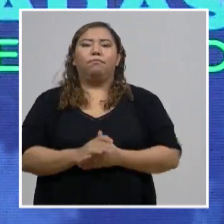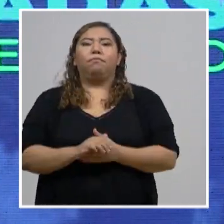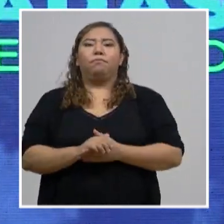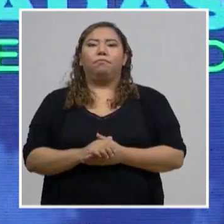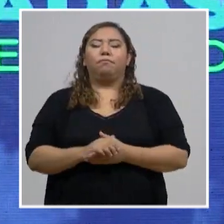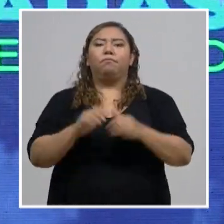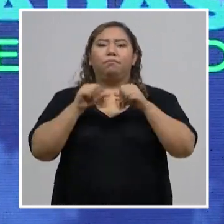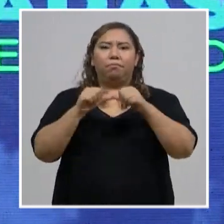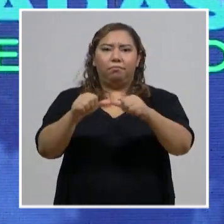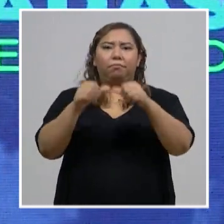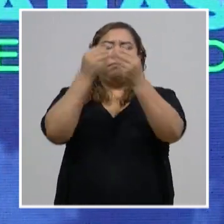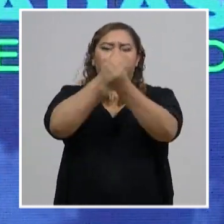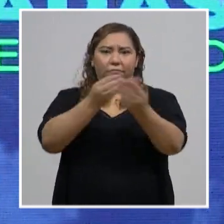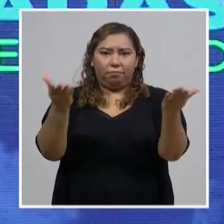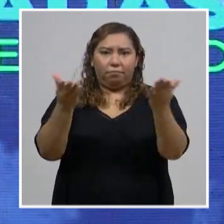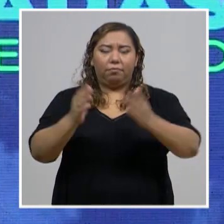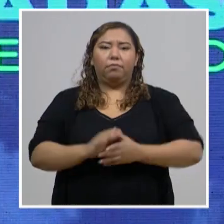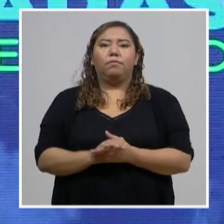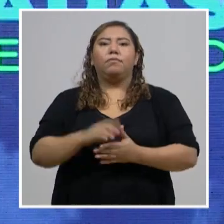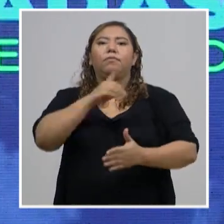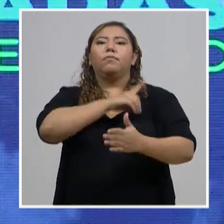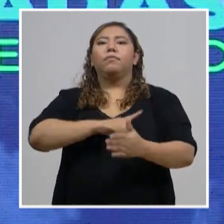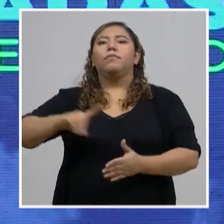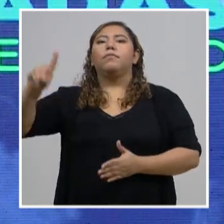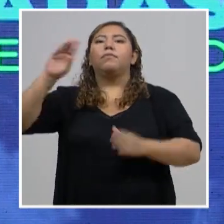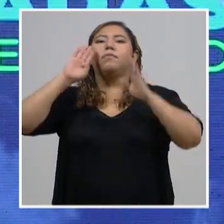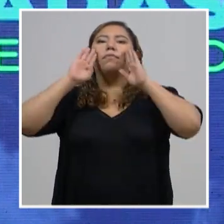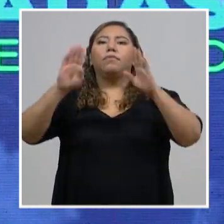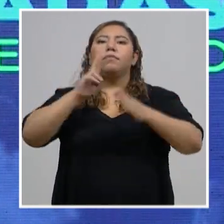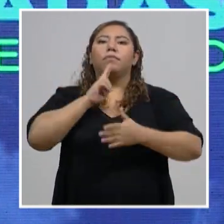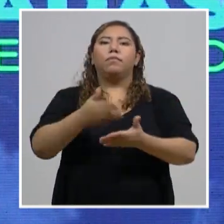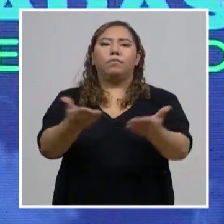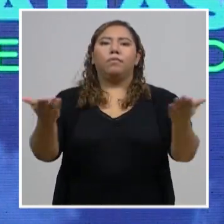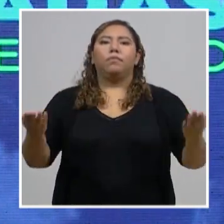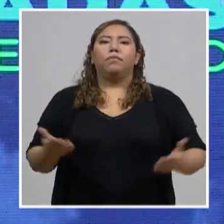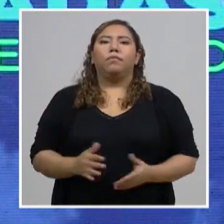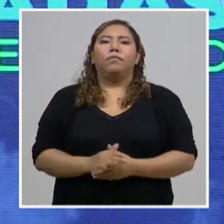Continuaremos informando. Dios bendiga Honduras.